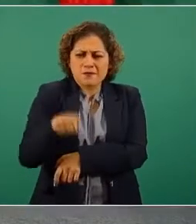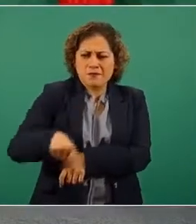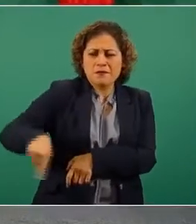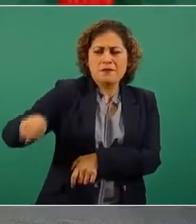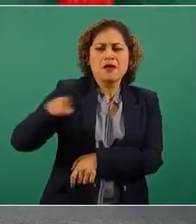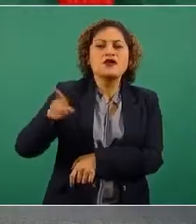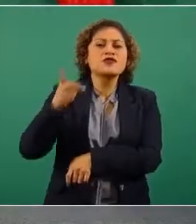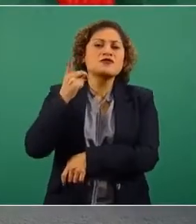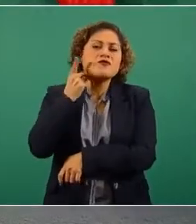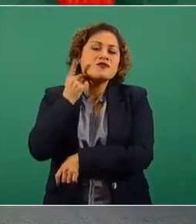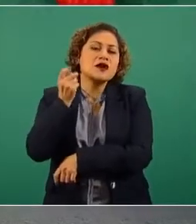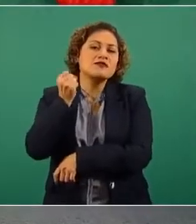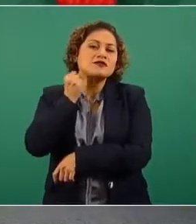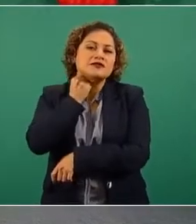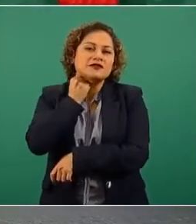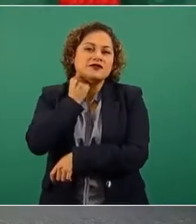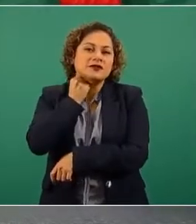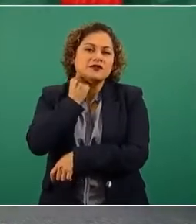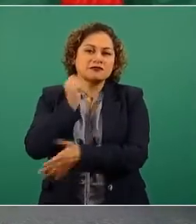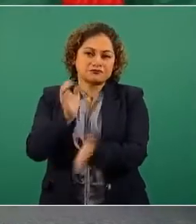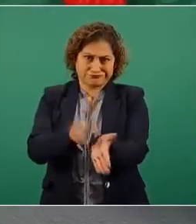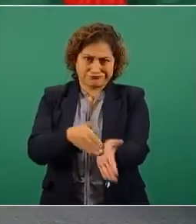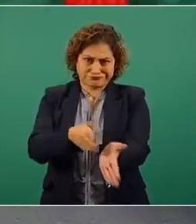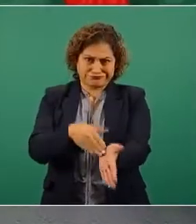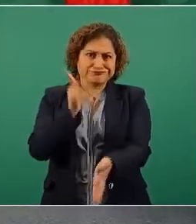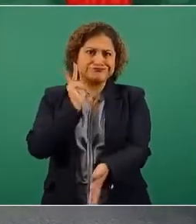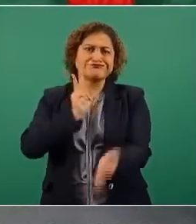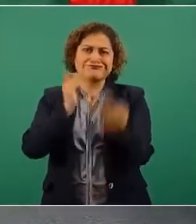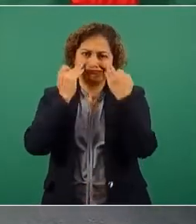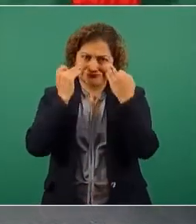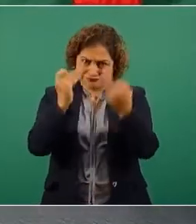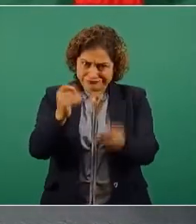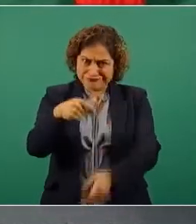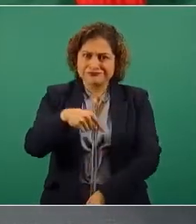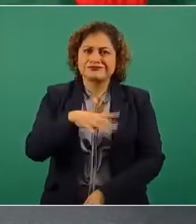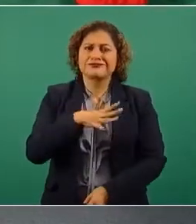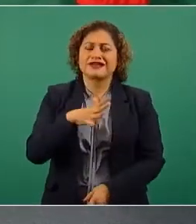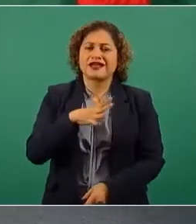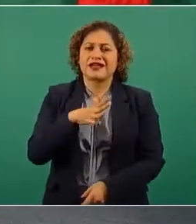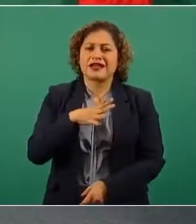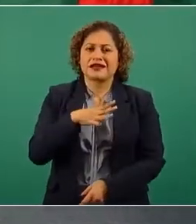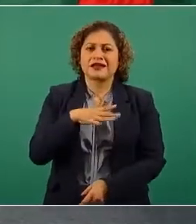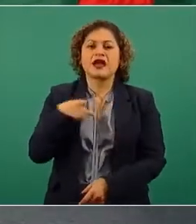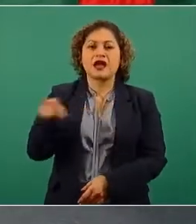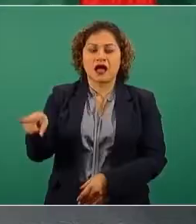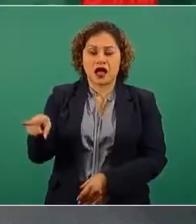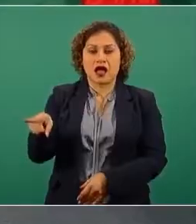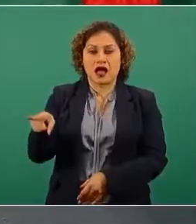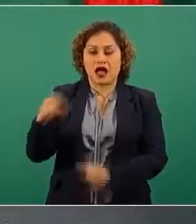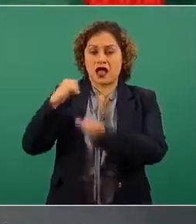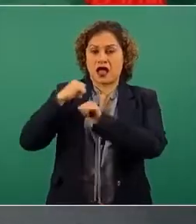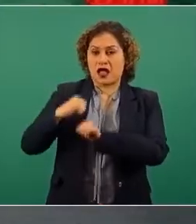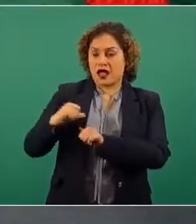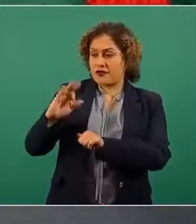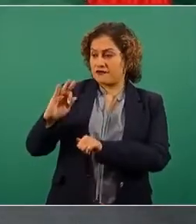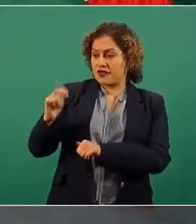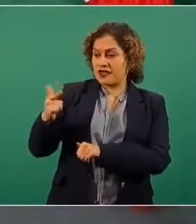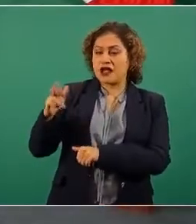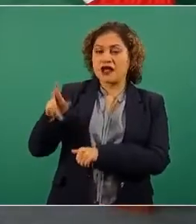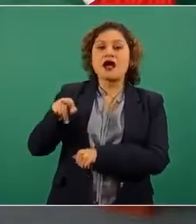Y existen las pruebas, está abierta una denuncia en la fiscalía y ojalá